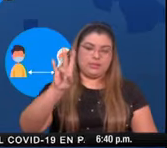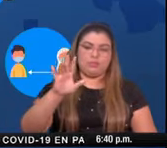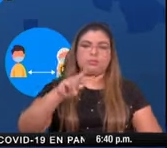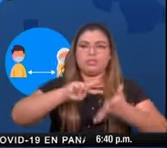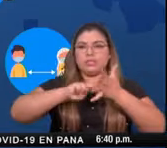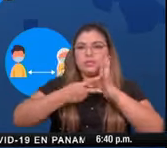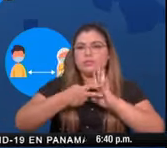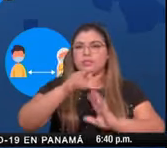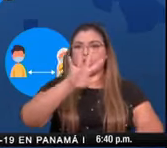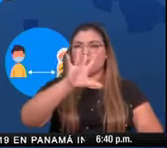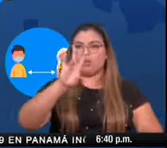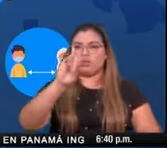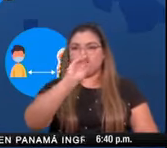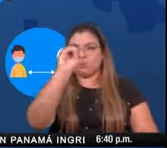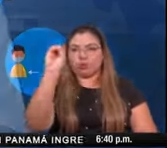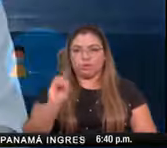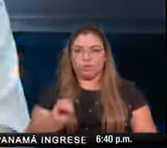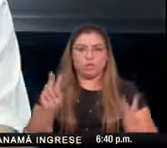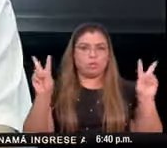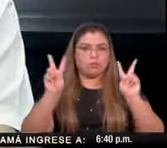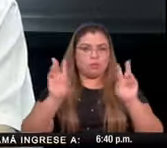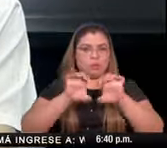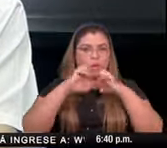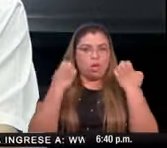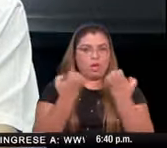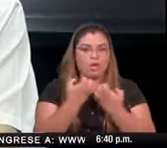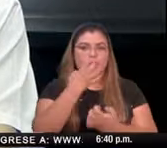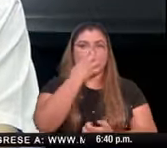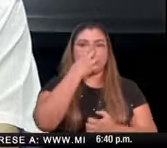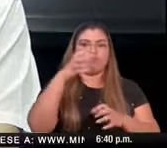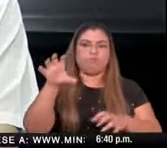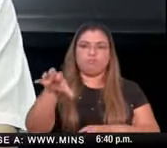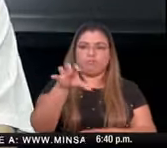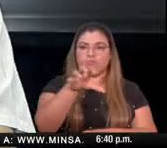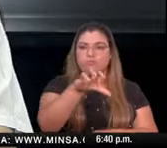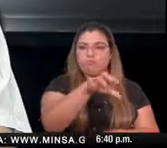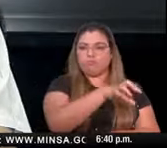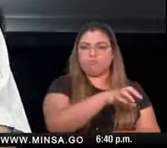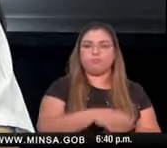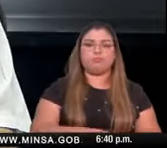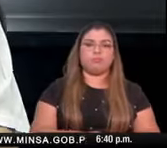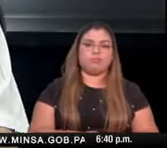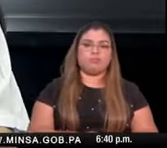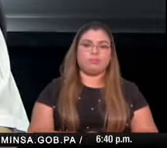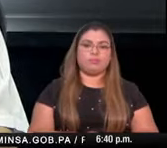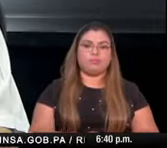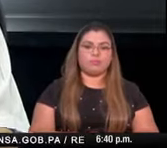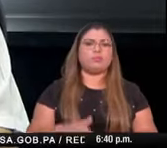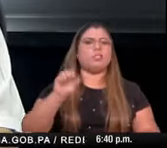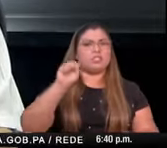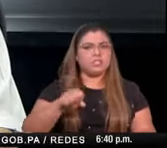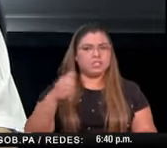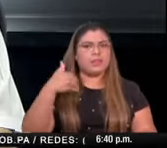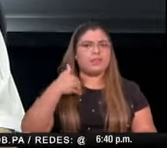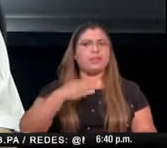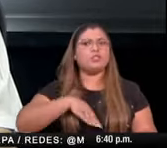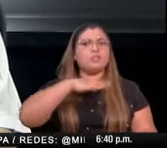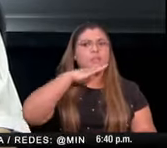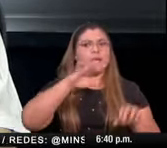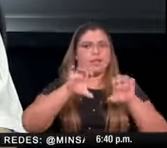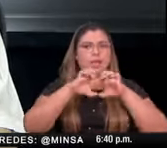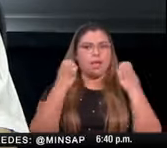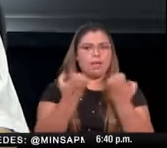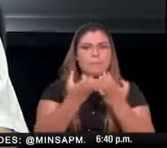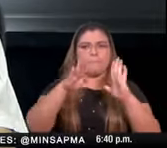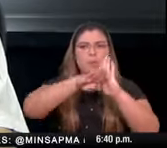el 57% de la existencia es decir en la parte de infraestructura nosotros tenemos una capacidad existente